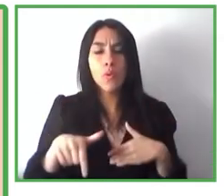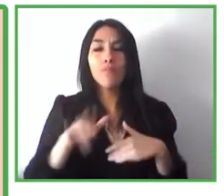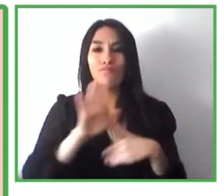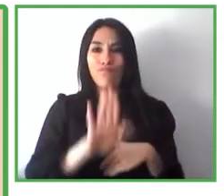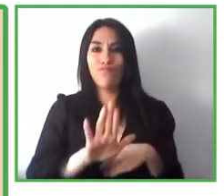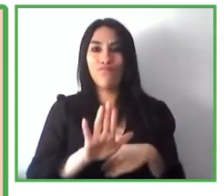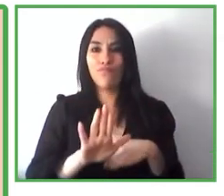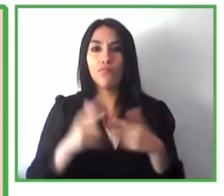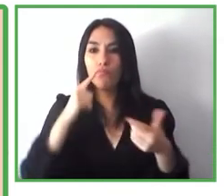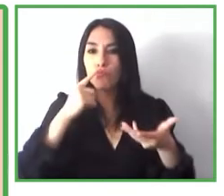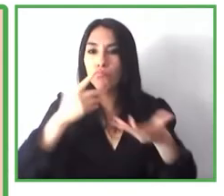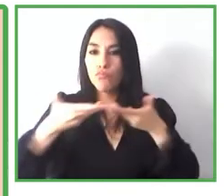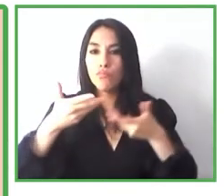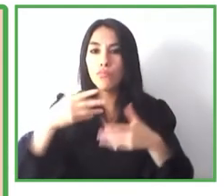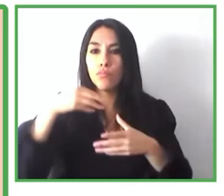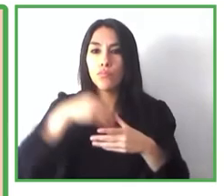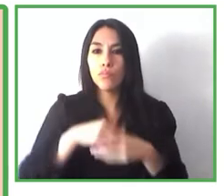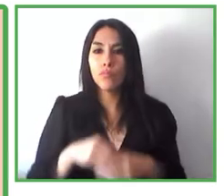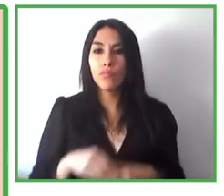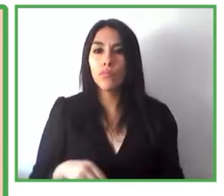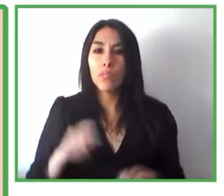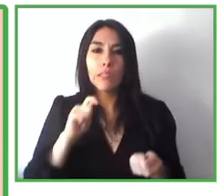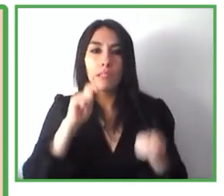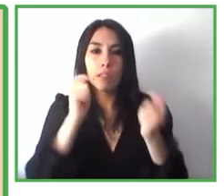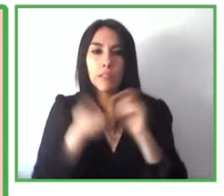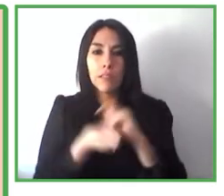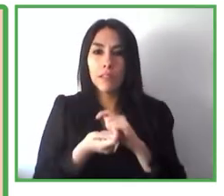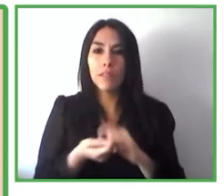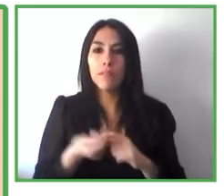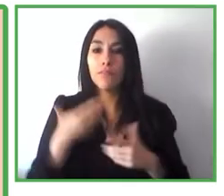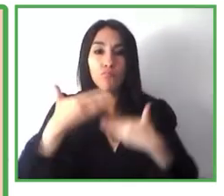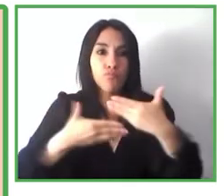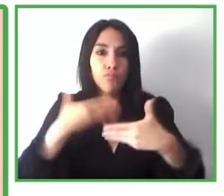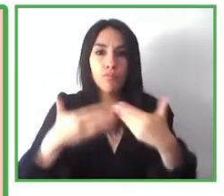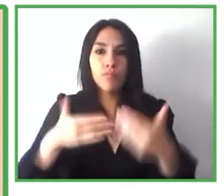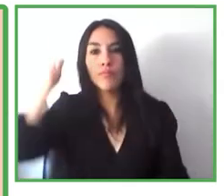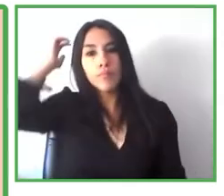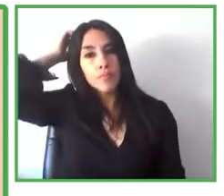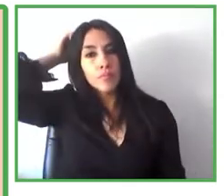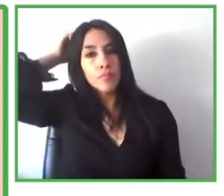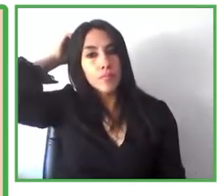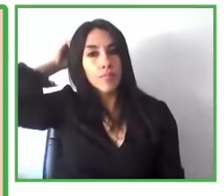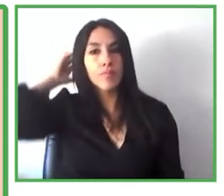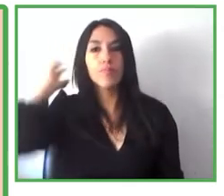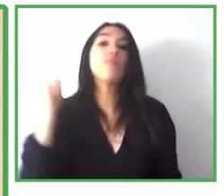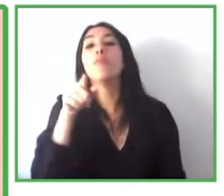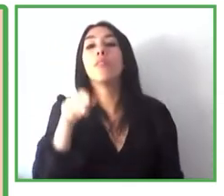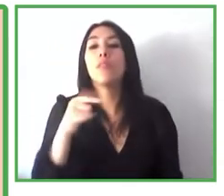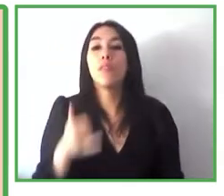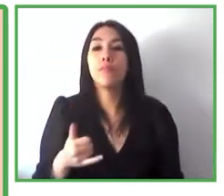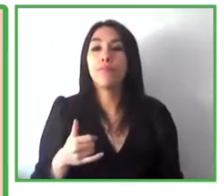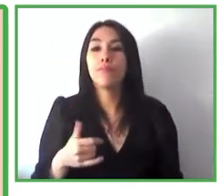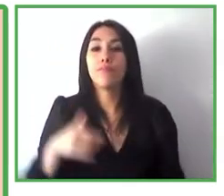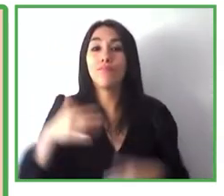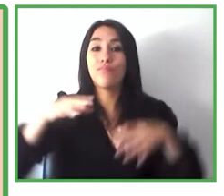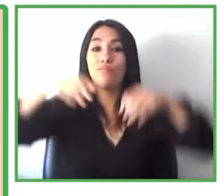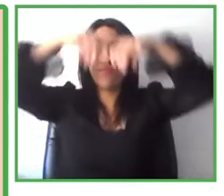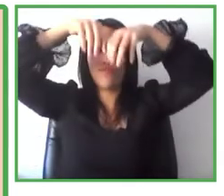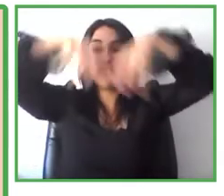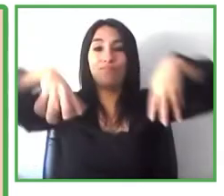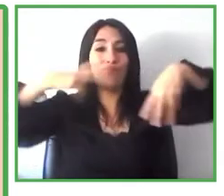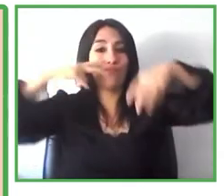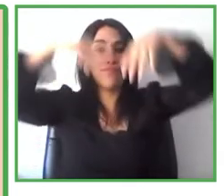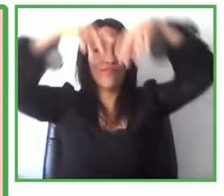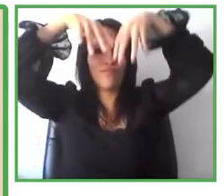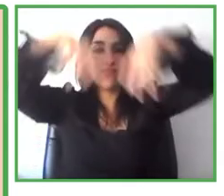adaptativo lo que acabo de explicar lo veis ahora en forma de un sencillo diarama de proceso como veis utilizamos el design thinking